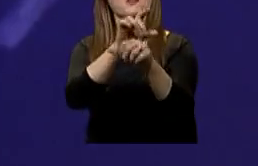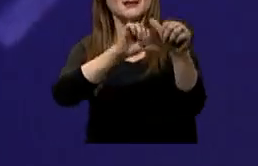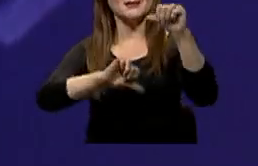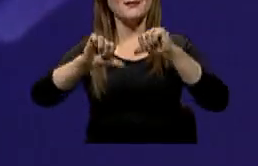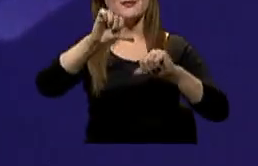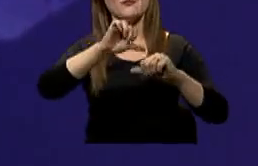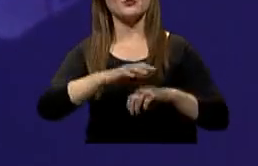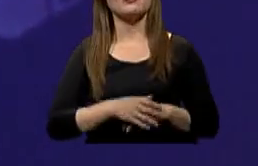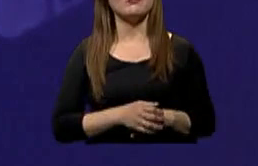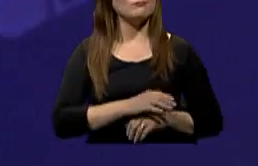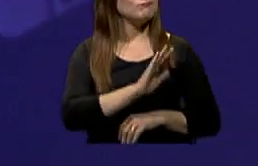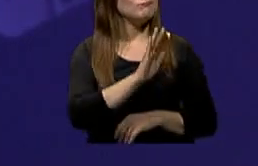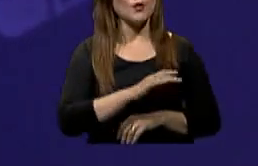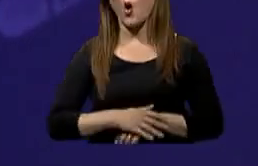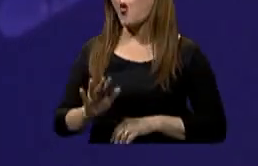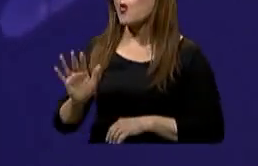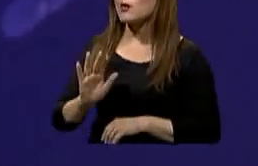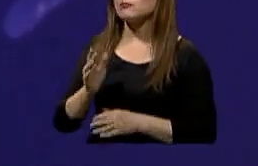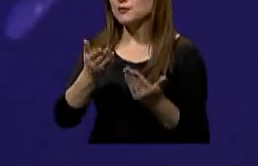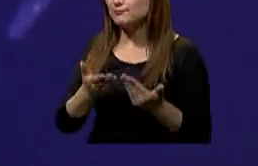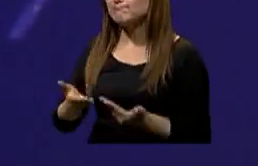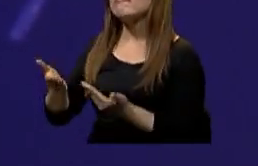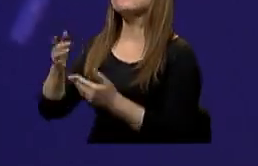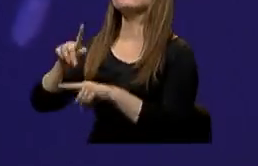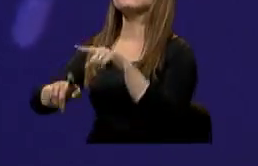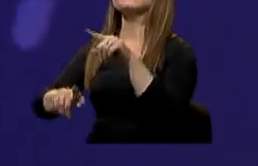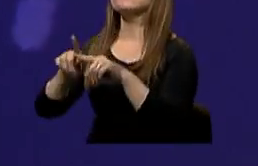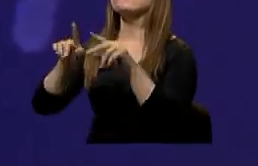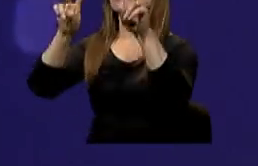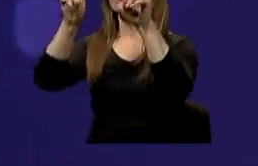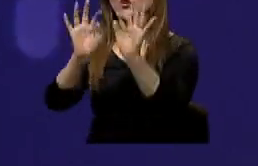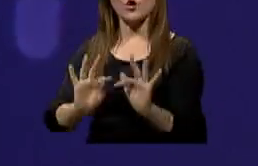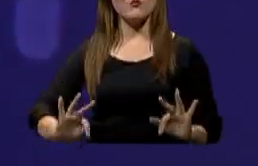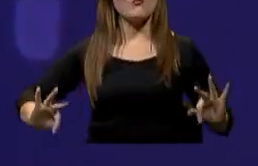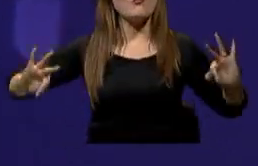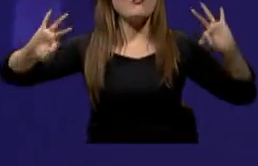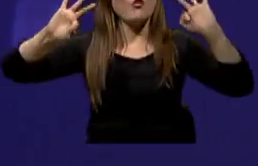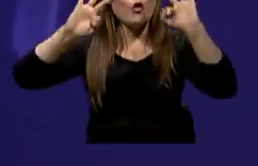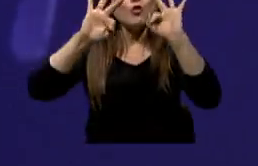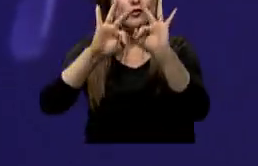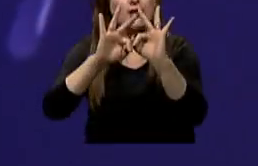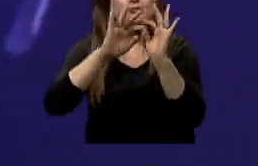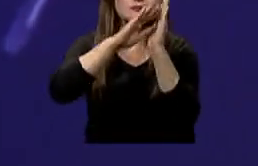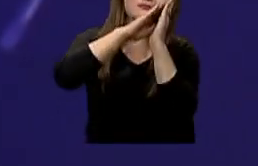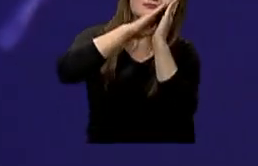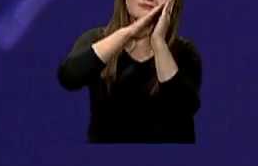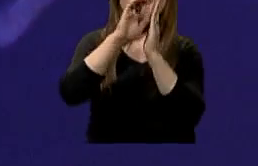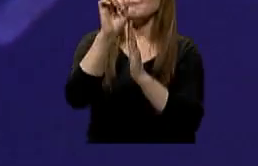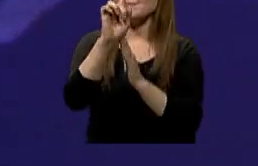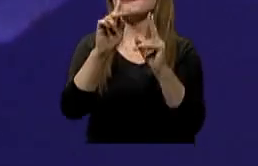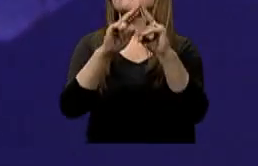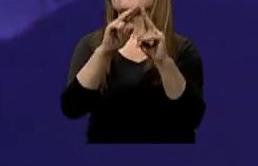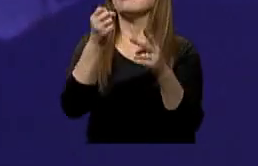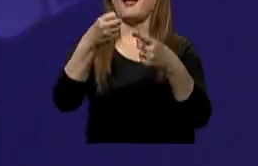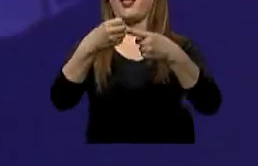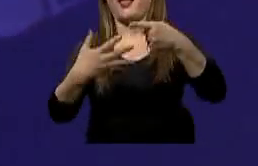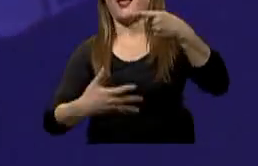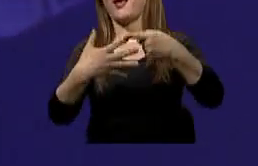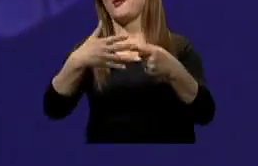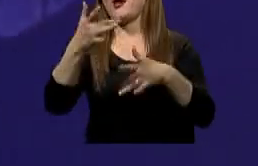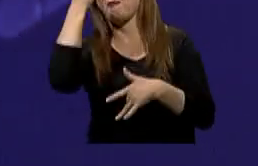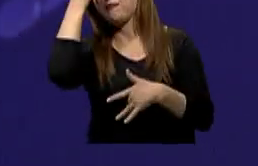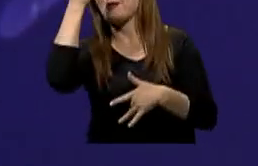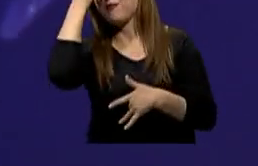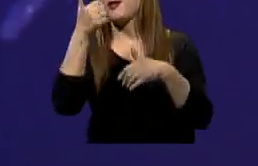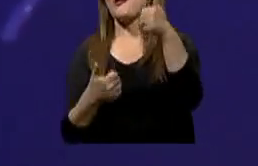televidentes, bienvenidos. Atentos, porque el tema de hoy es muy importante, así que no se duerma, vamos a conocer las señales de alerta de la